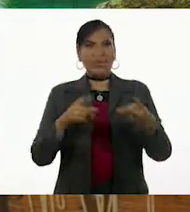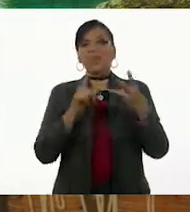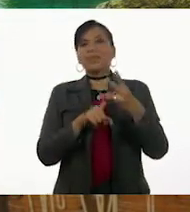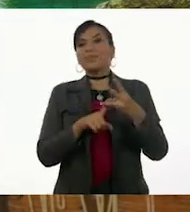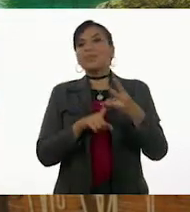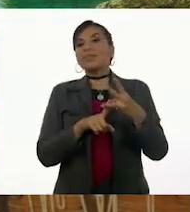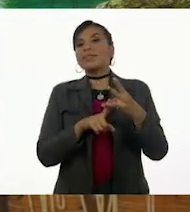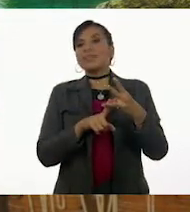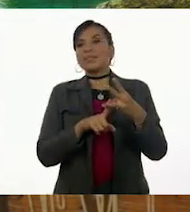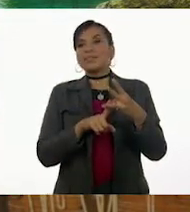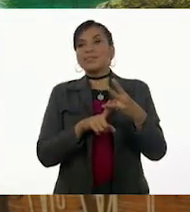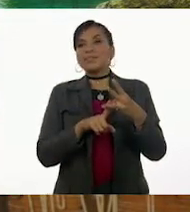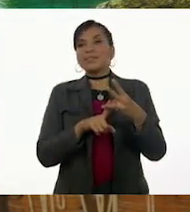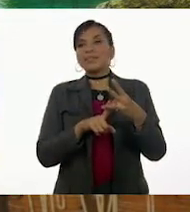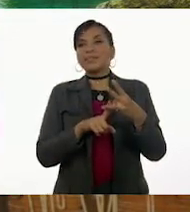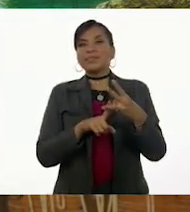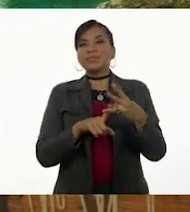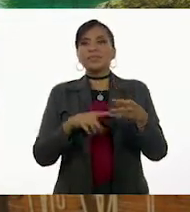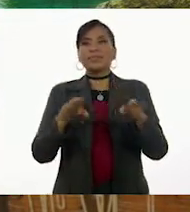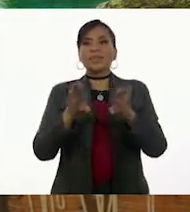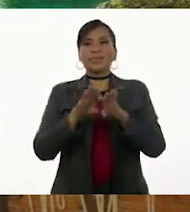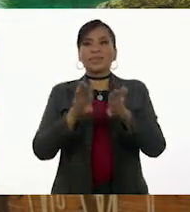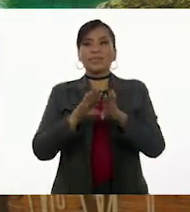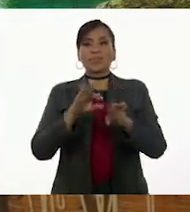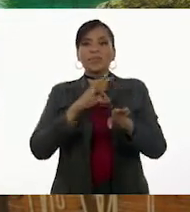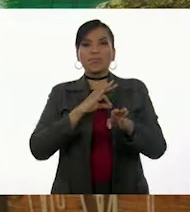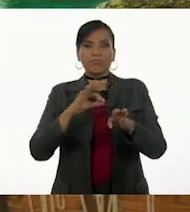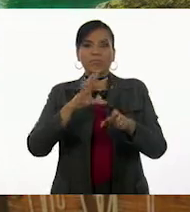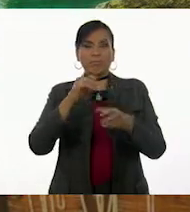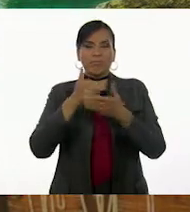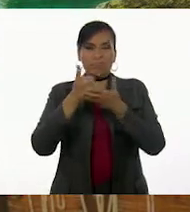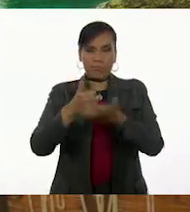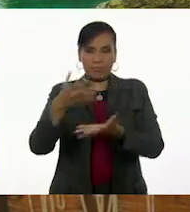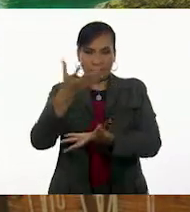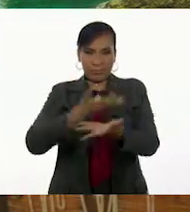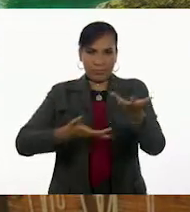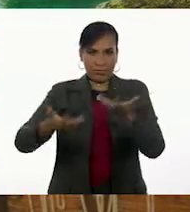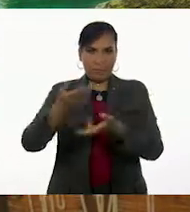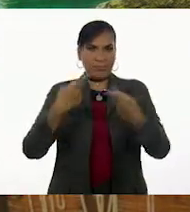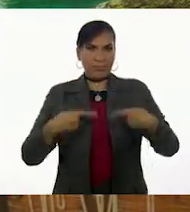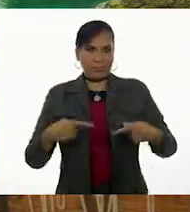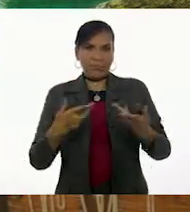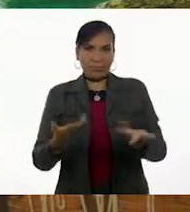tercera pregunta, ¿cómo puedo contribuir al bien común?